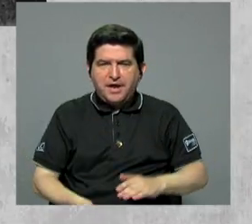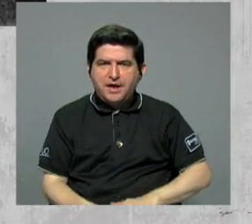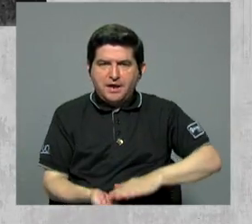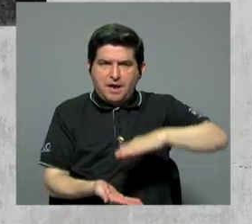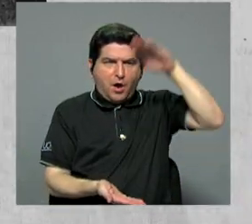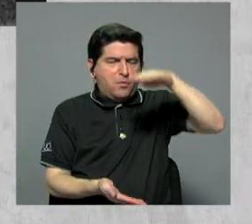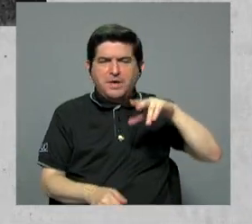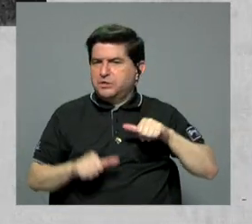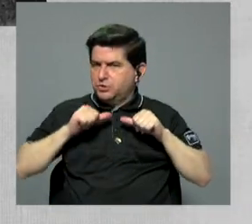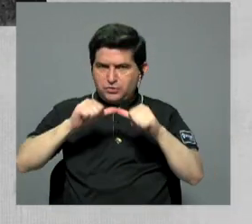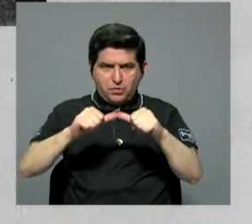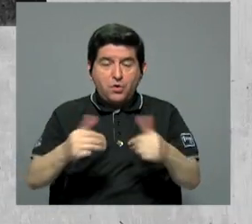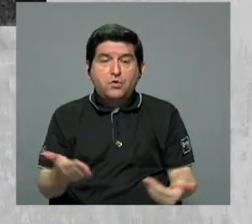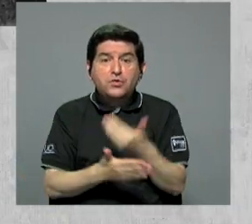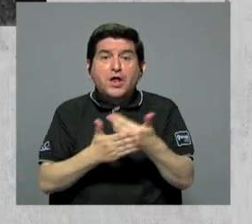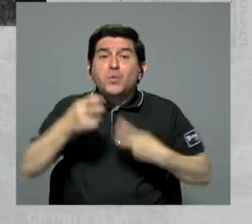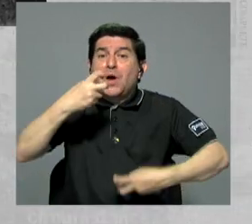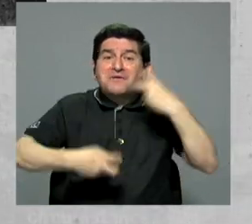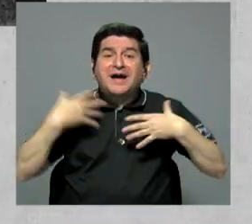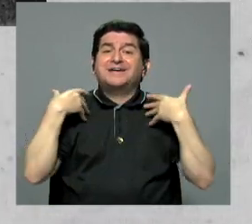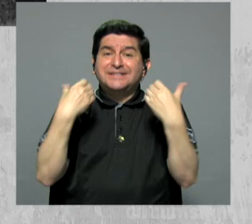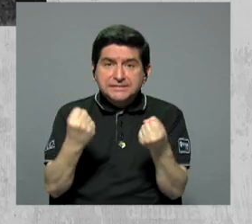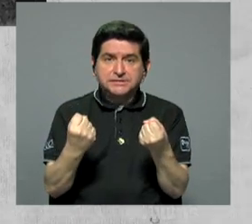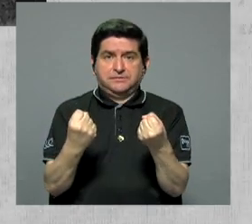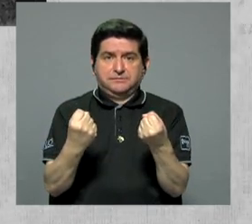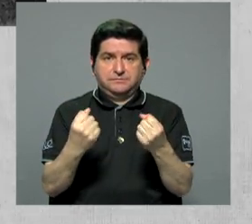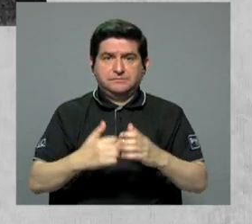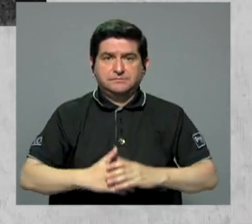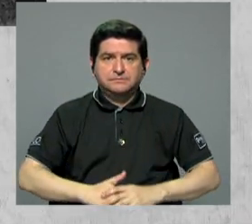aumento de los contagios de una nueva crisis sanitaria.